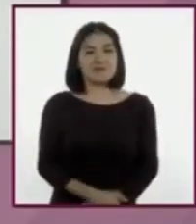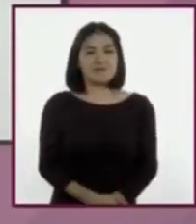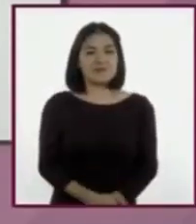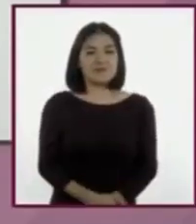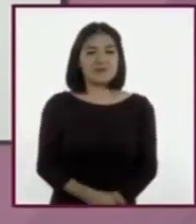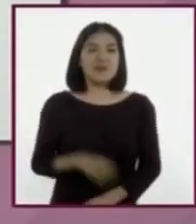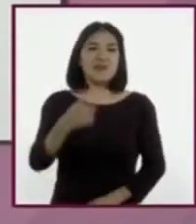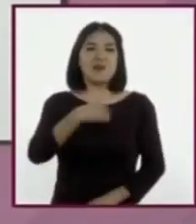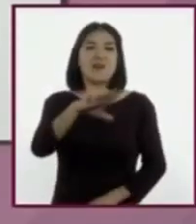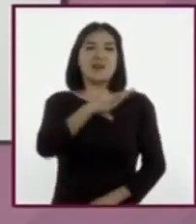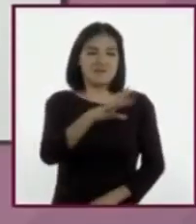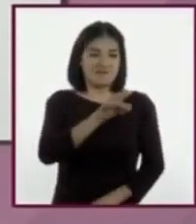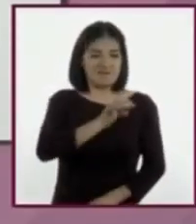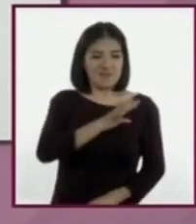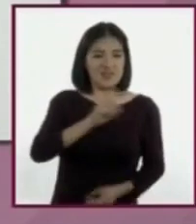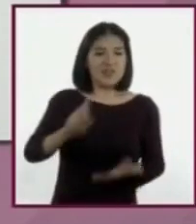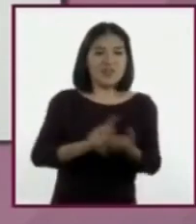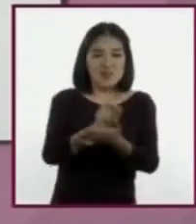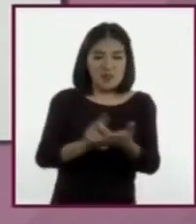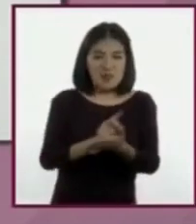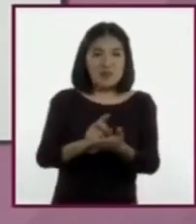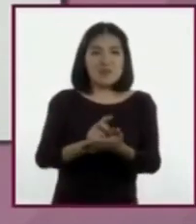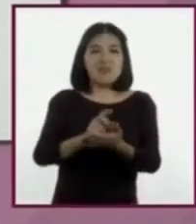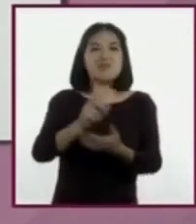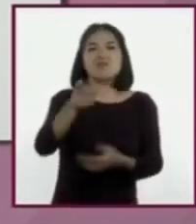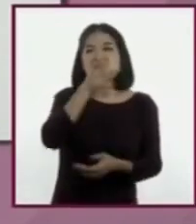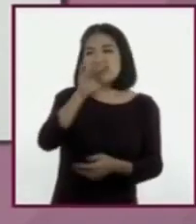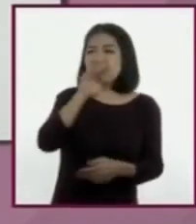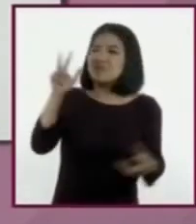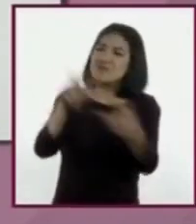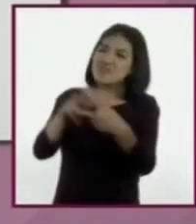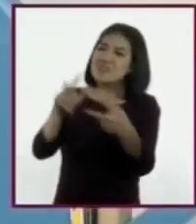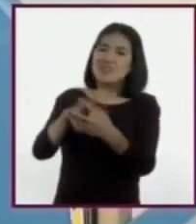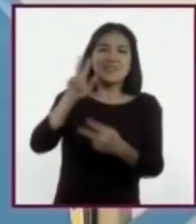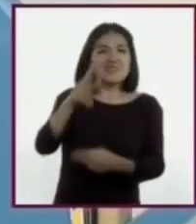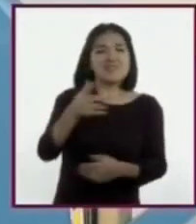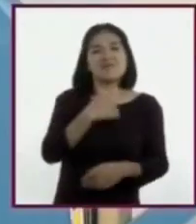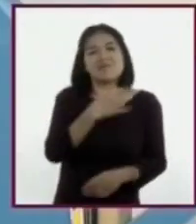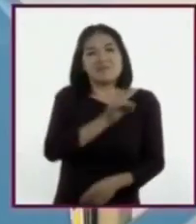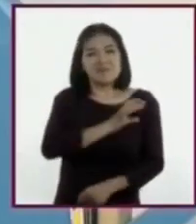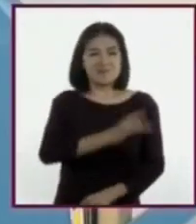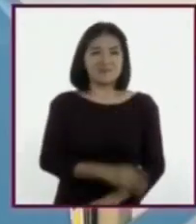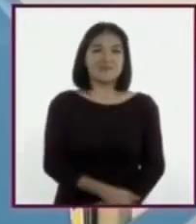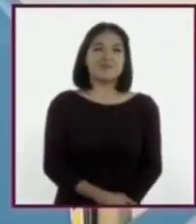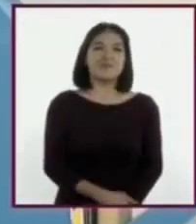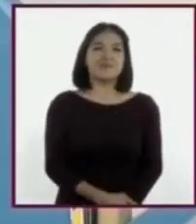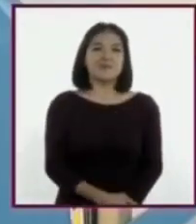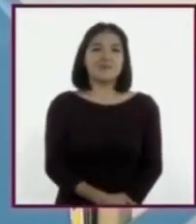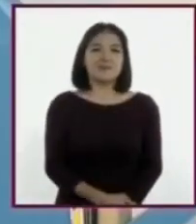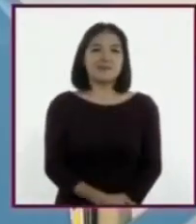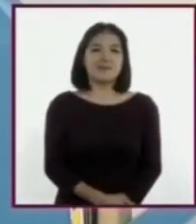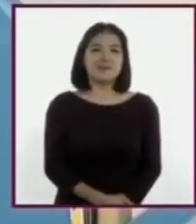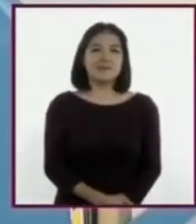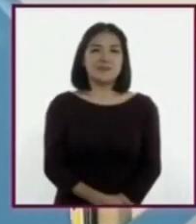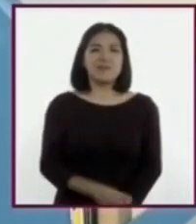Tengo miedo a las drogas y a las peleas entre mis papás. En este caso, ¿en qué grado depende